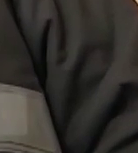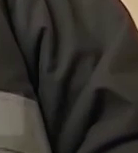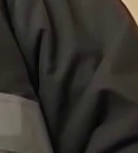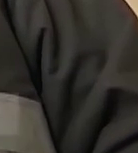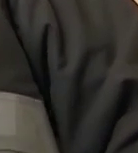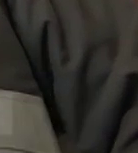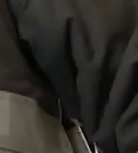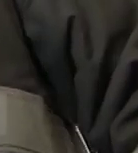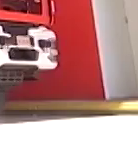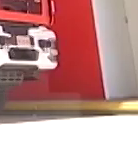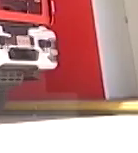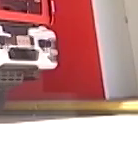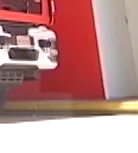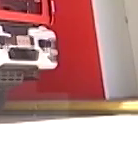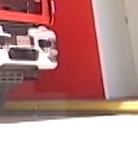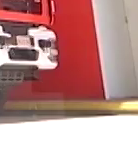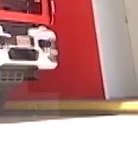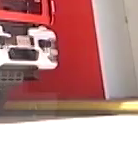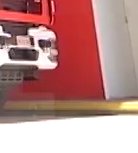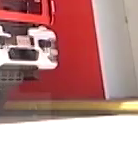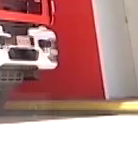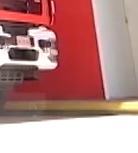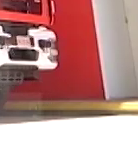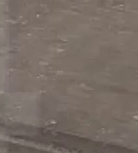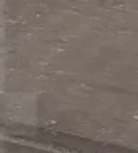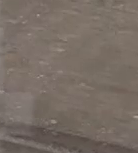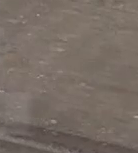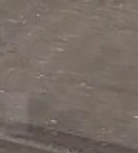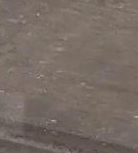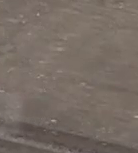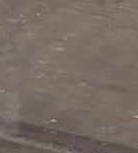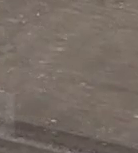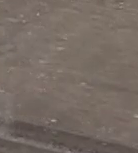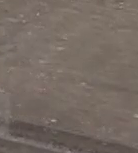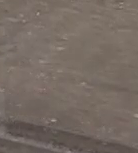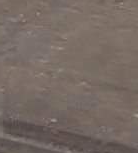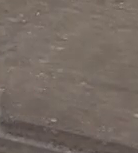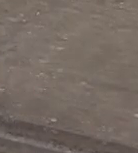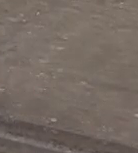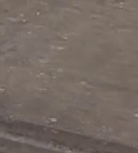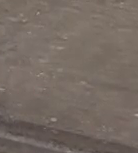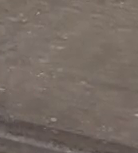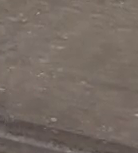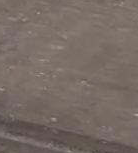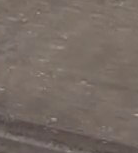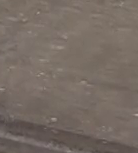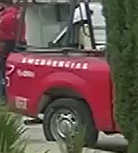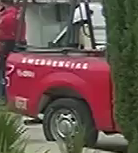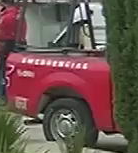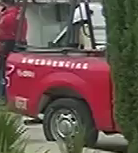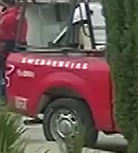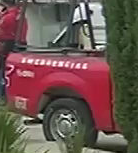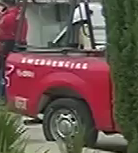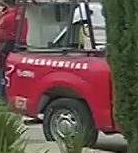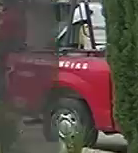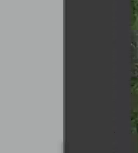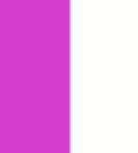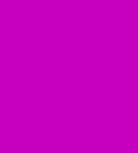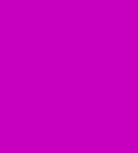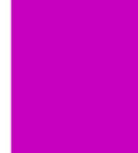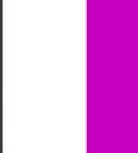Hoy es el Día del Bombero en México, fecha dedicada a reconocer el trabajo esencial y heroico de estos hombres y mujeres.